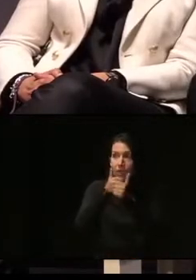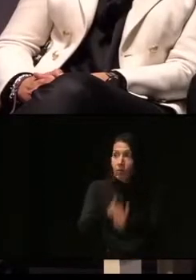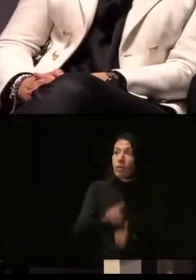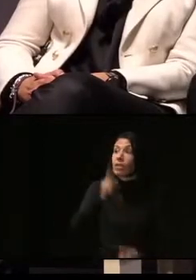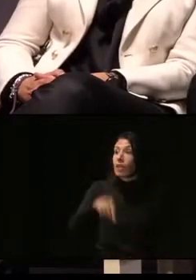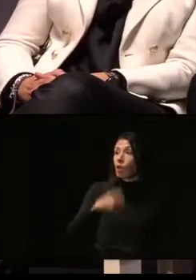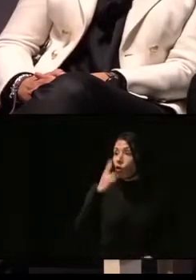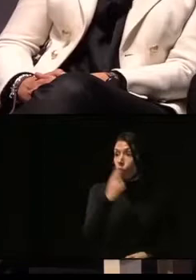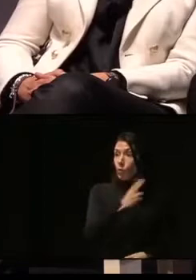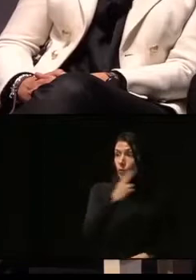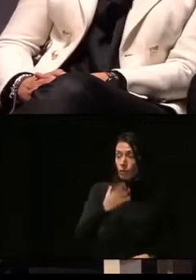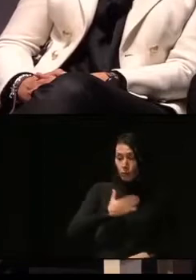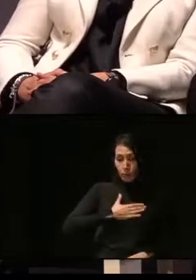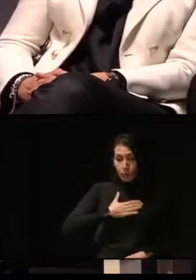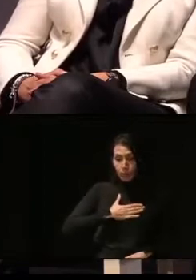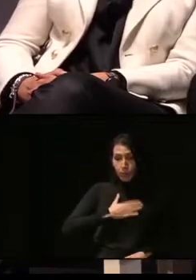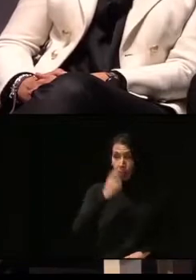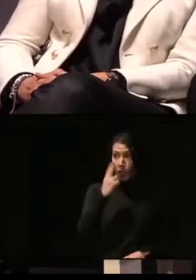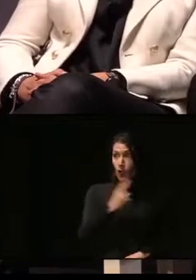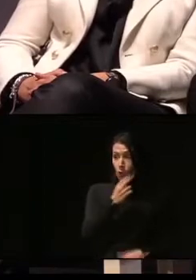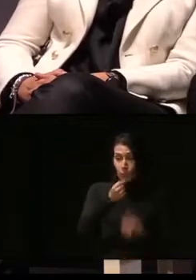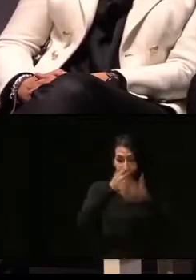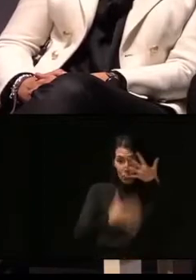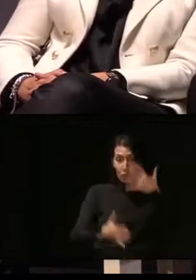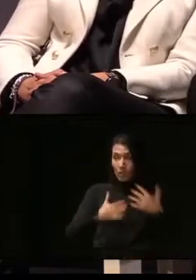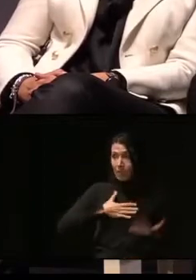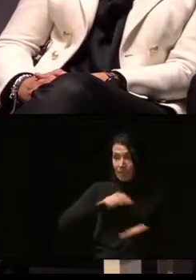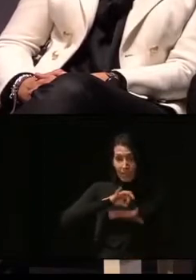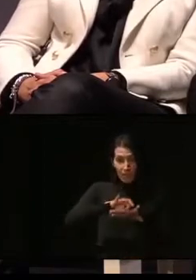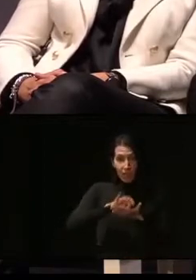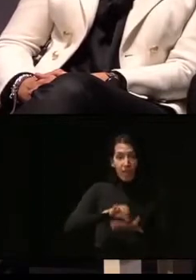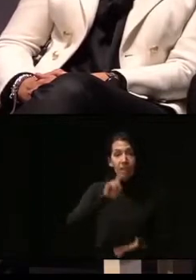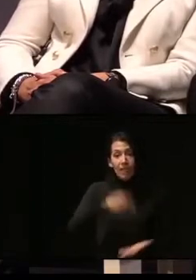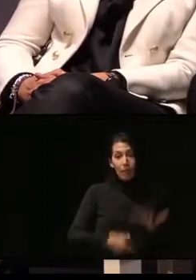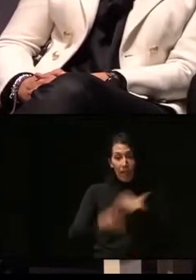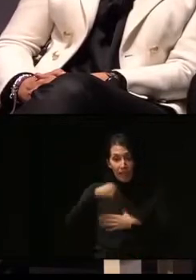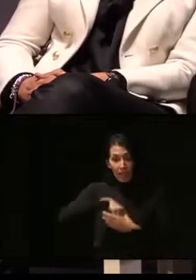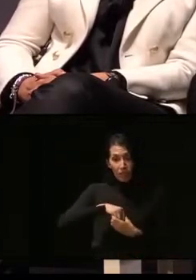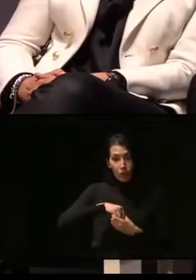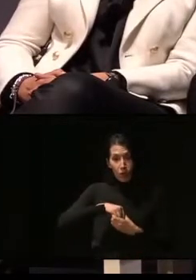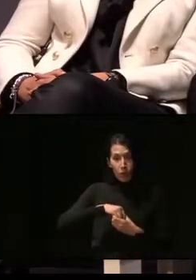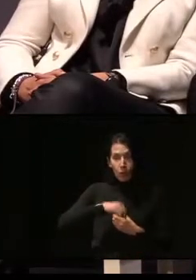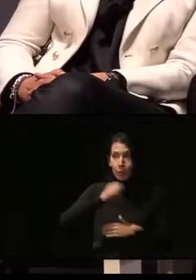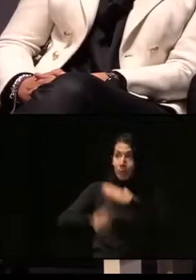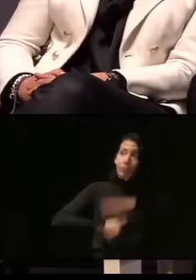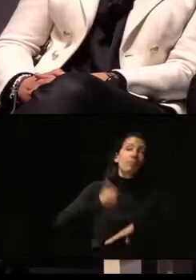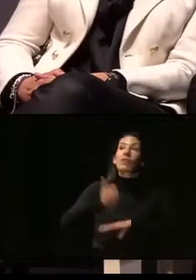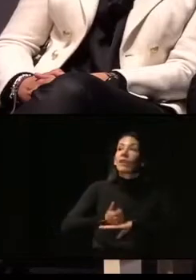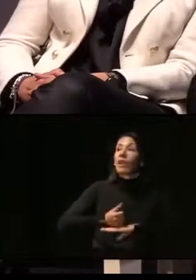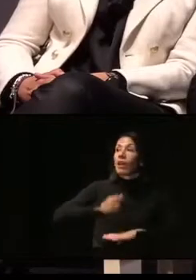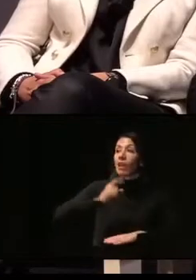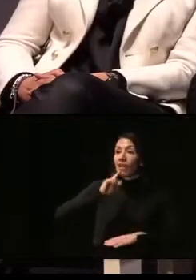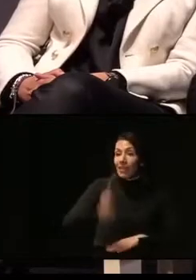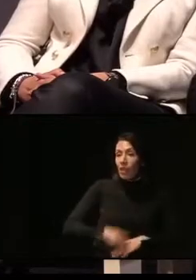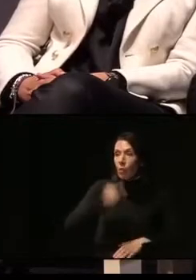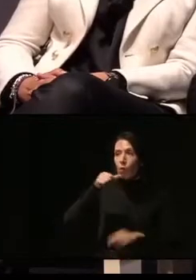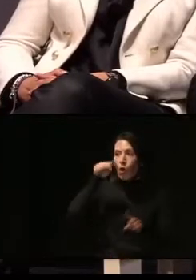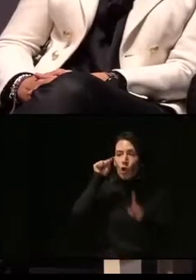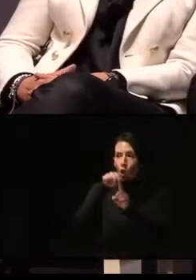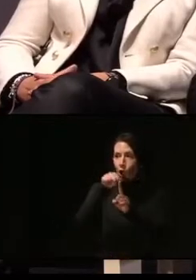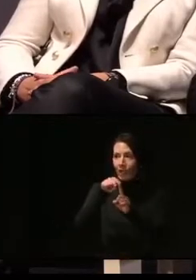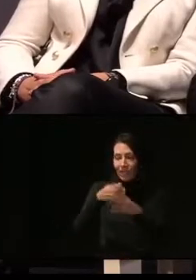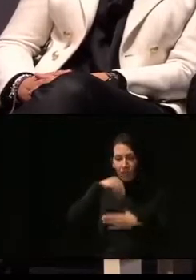compromiso dentro de los compromisos de servicio y dentro de nuestra dirección por objetivos interna es poder realizar esa